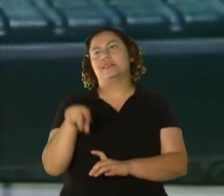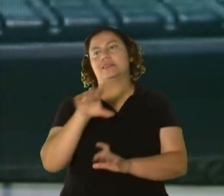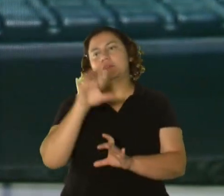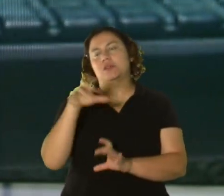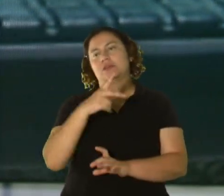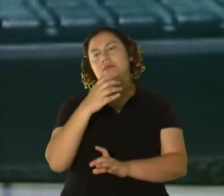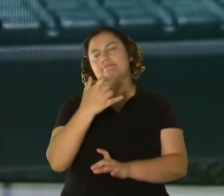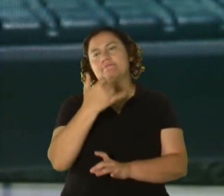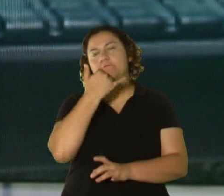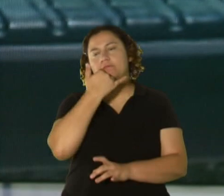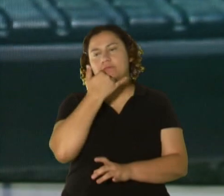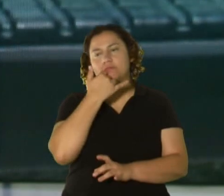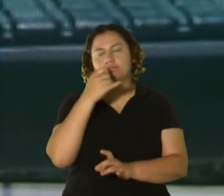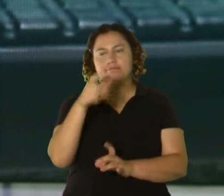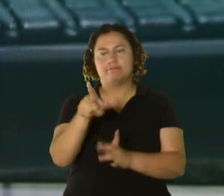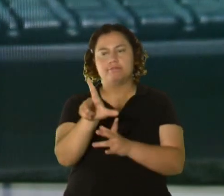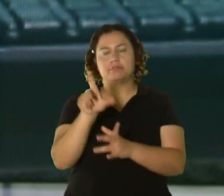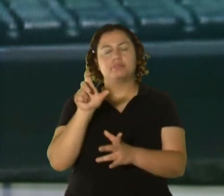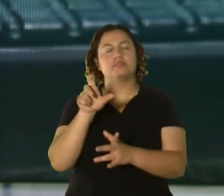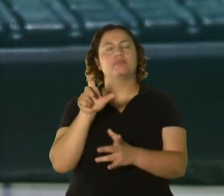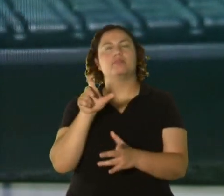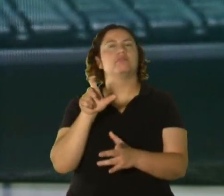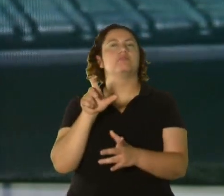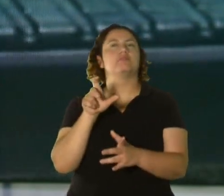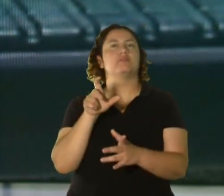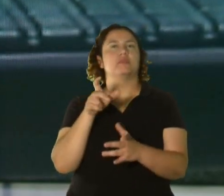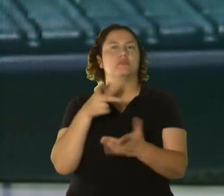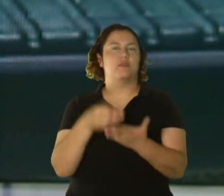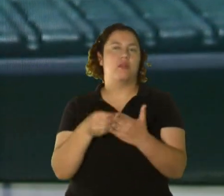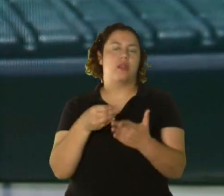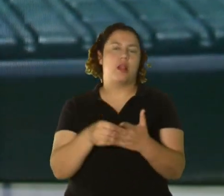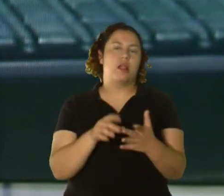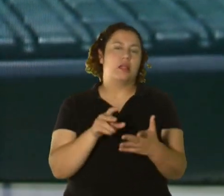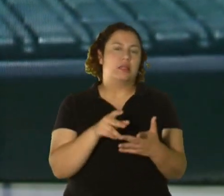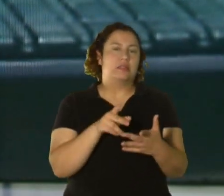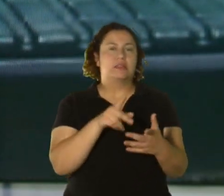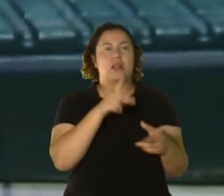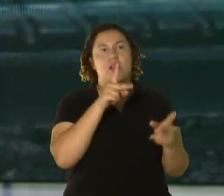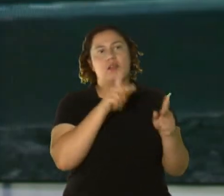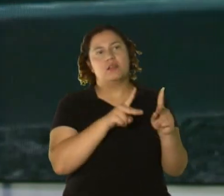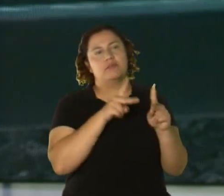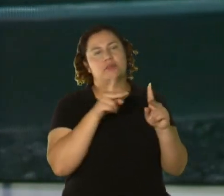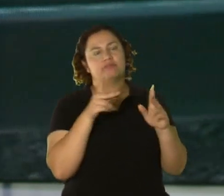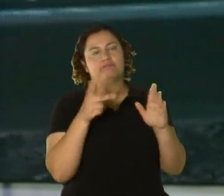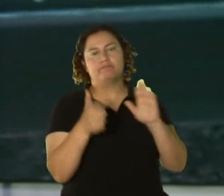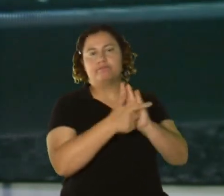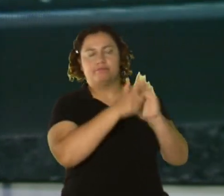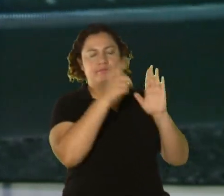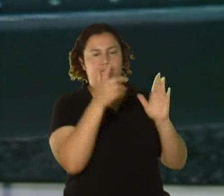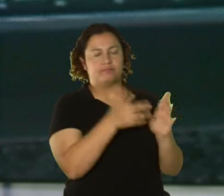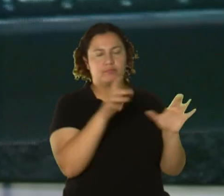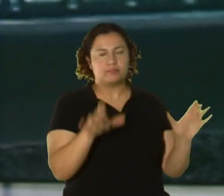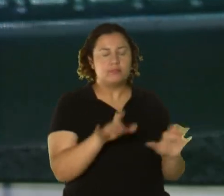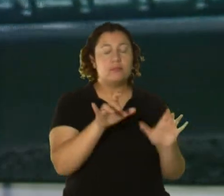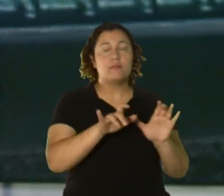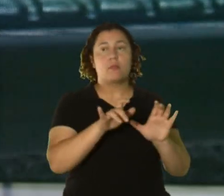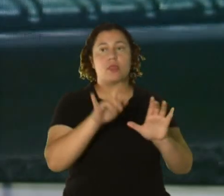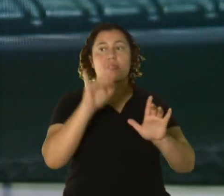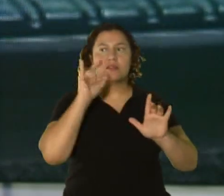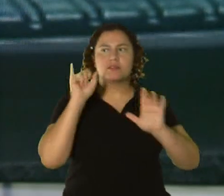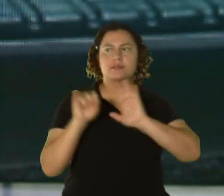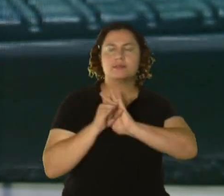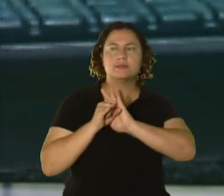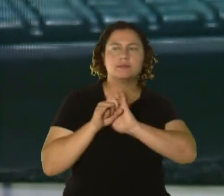sacar ese dinero de una manera que este tipo de delincuentes puede identificar, a